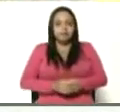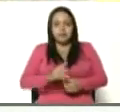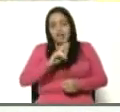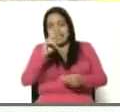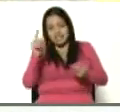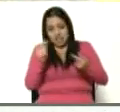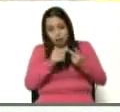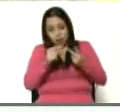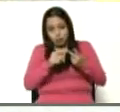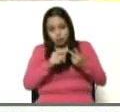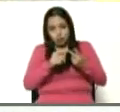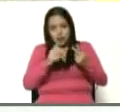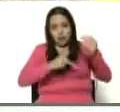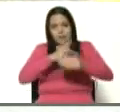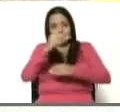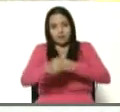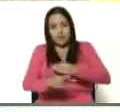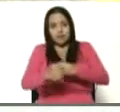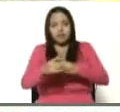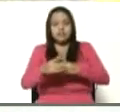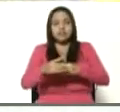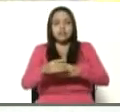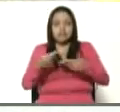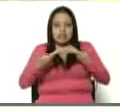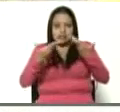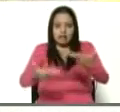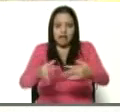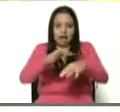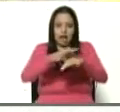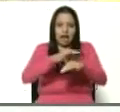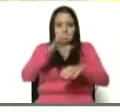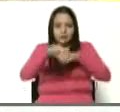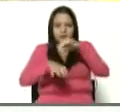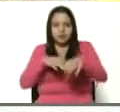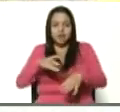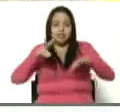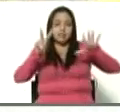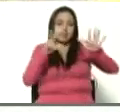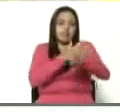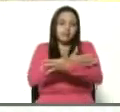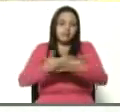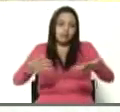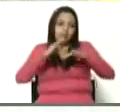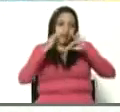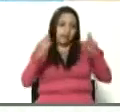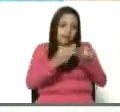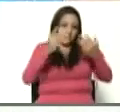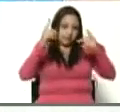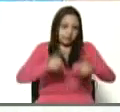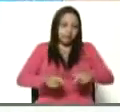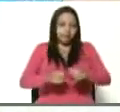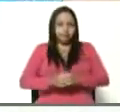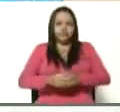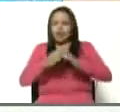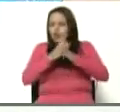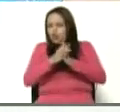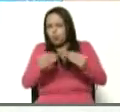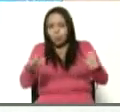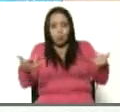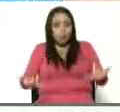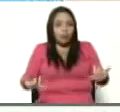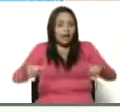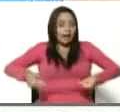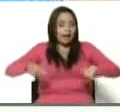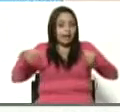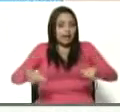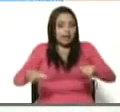lugar, tenemos el plan de proteína animal para 7 millones de familias también. Todo esto ahora, los CLAP,